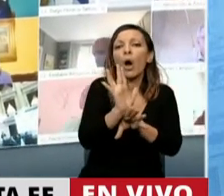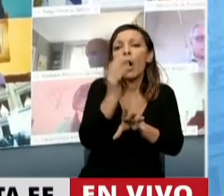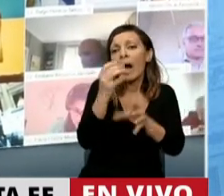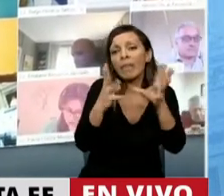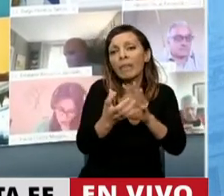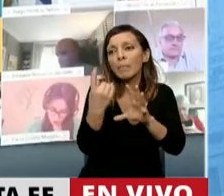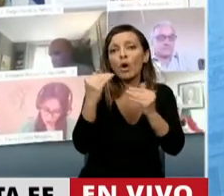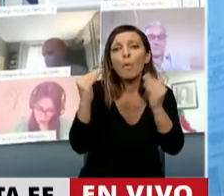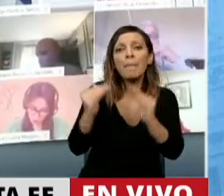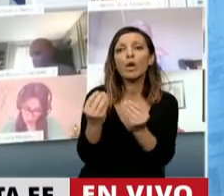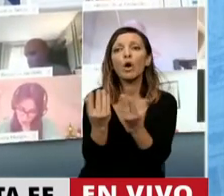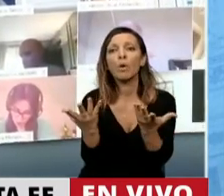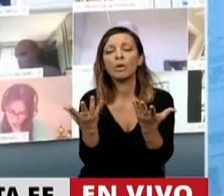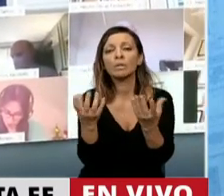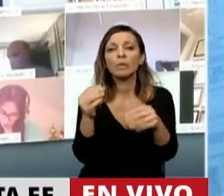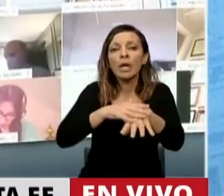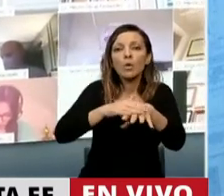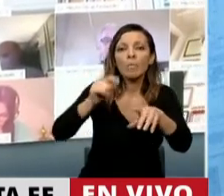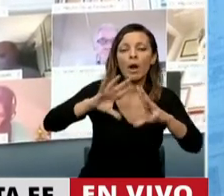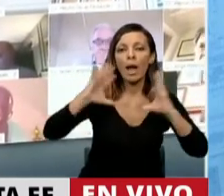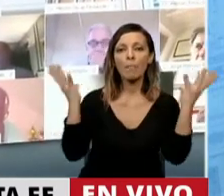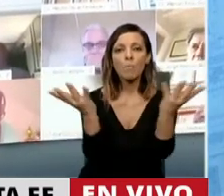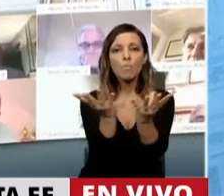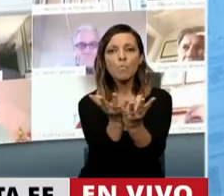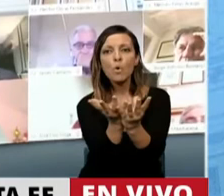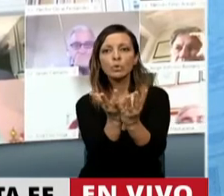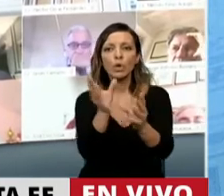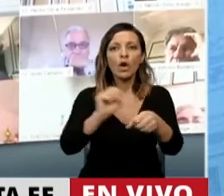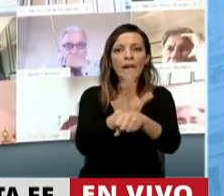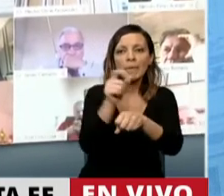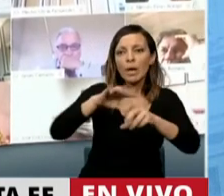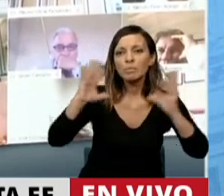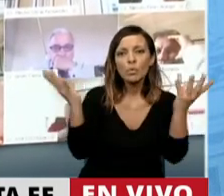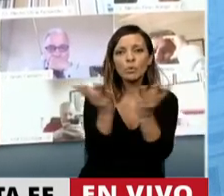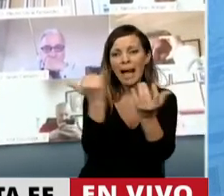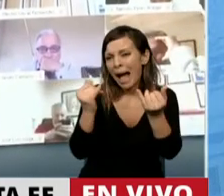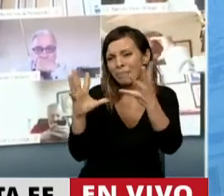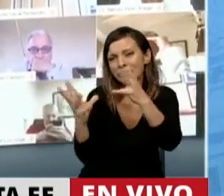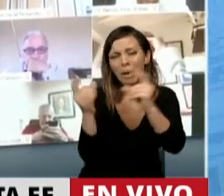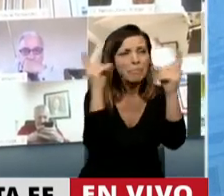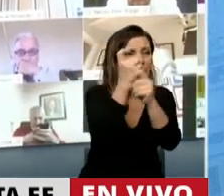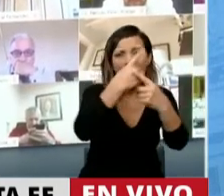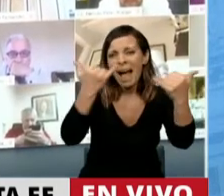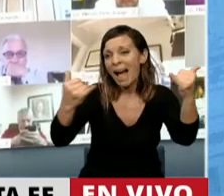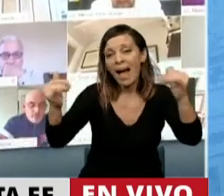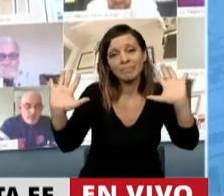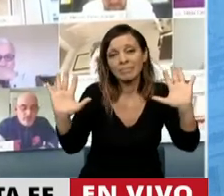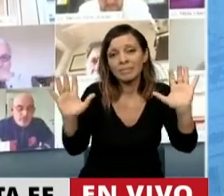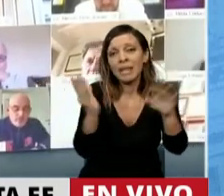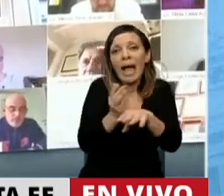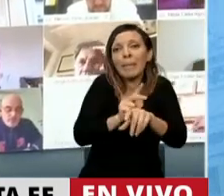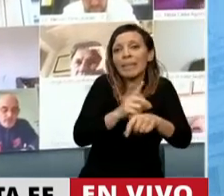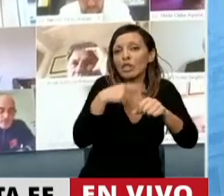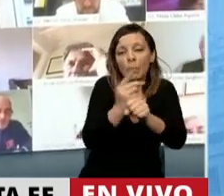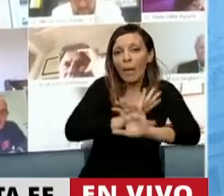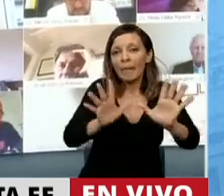causando la coyuntura global pandémica en la Argentina. Y ese es el consenso básico